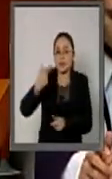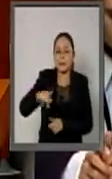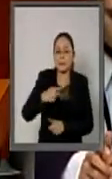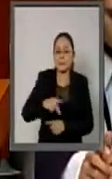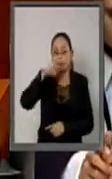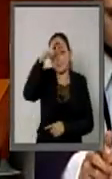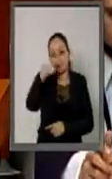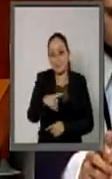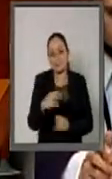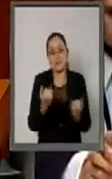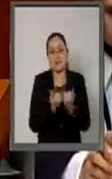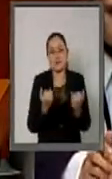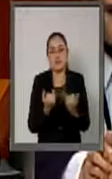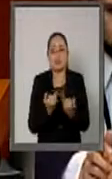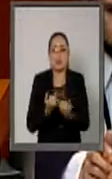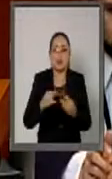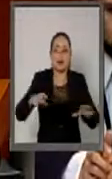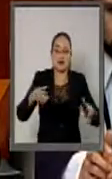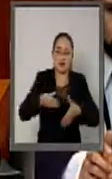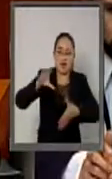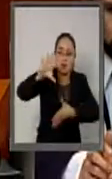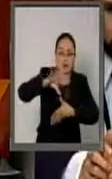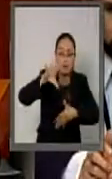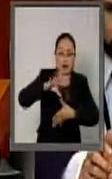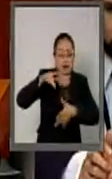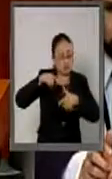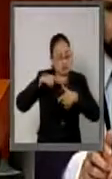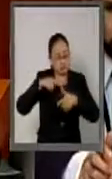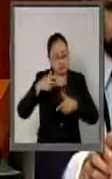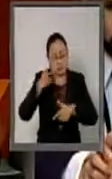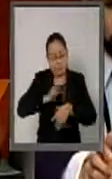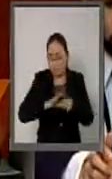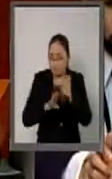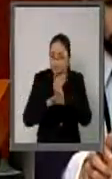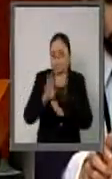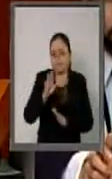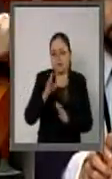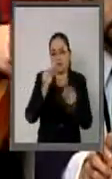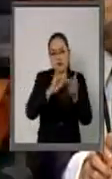y de grandeza del continente latinoamericano y caribeño. Muchas gracias.